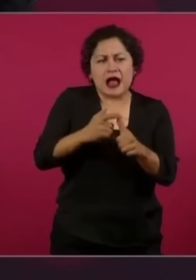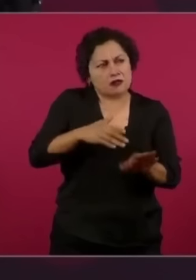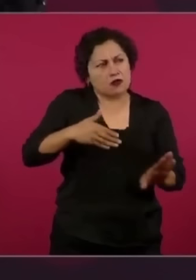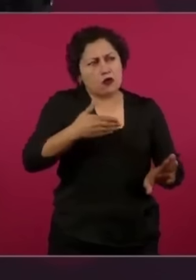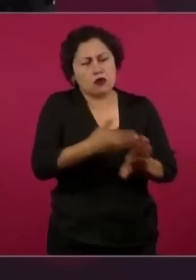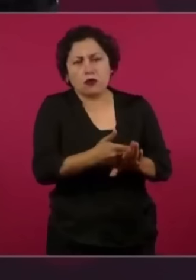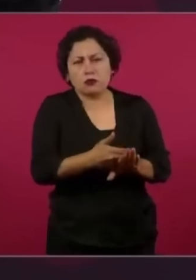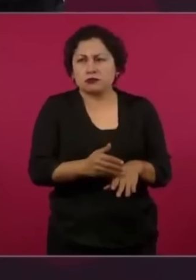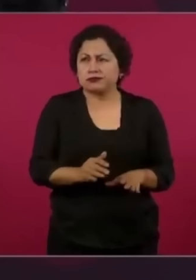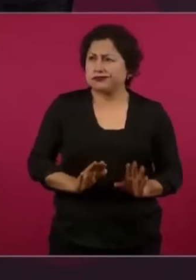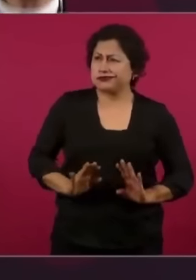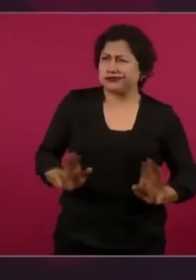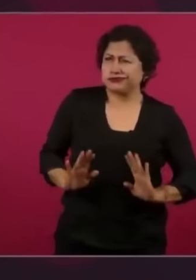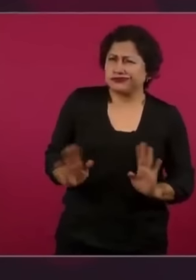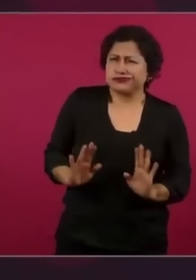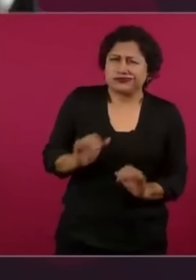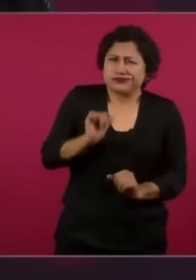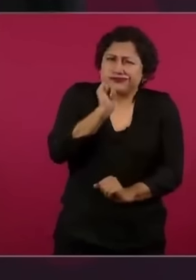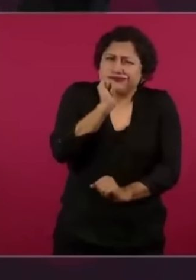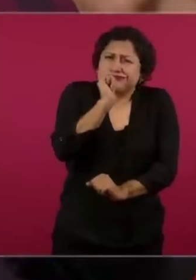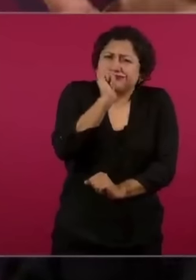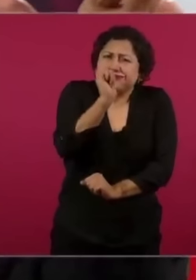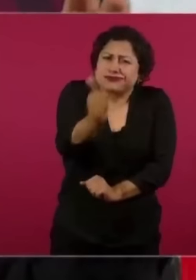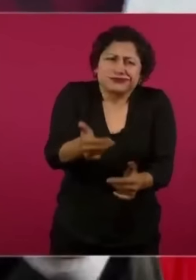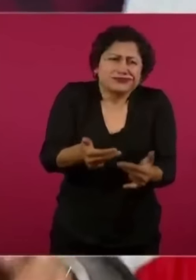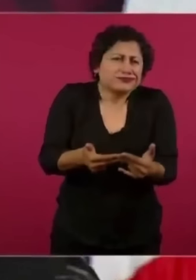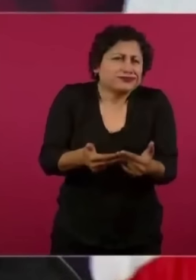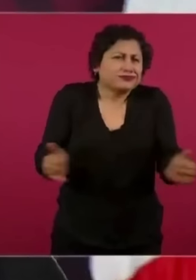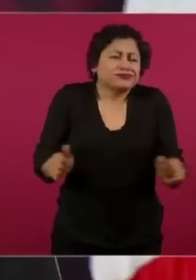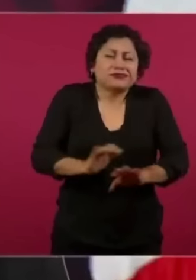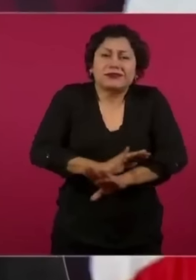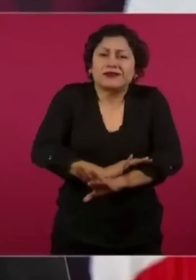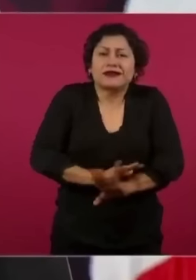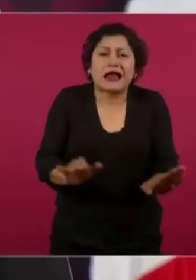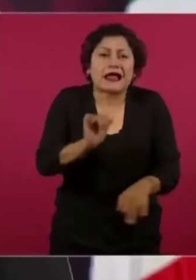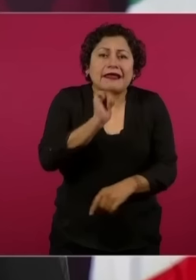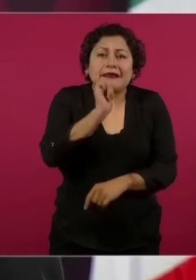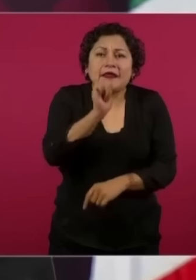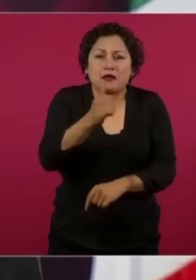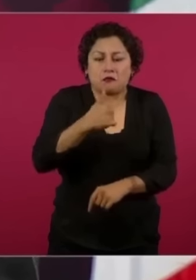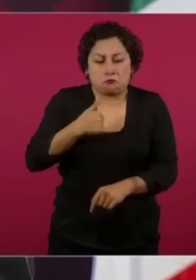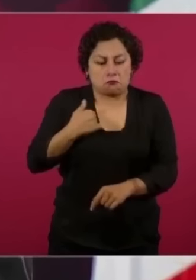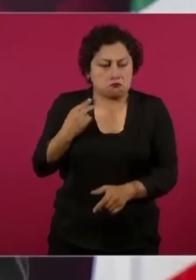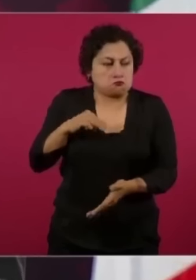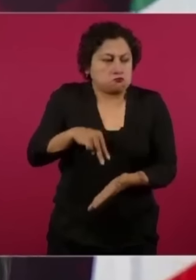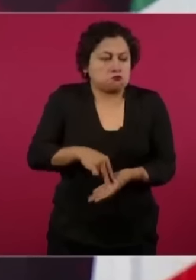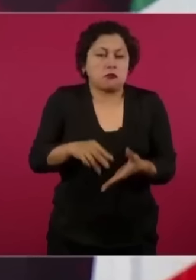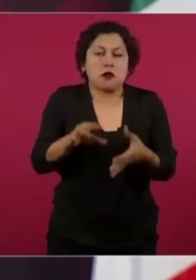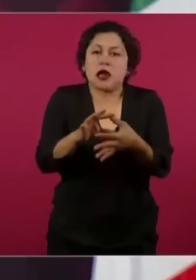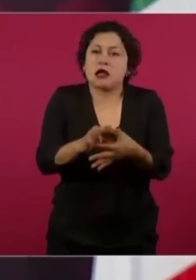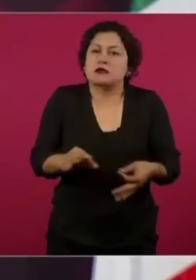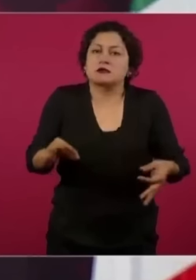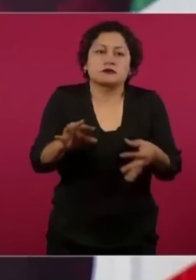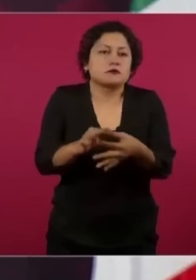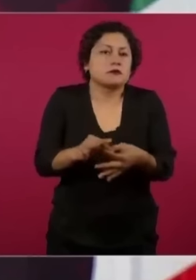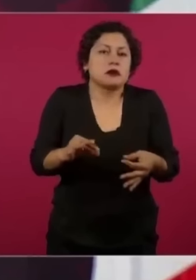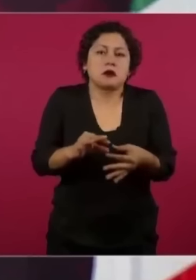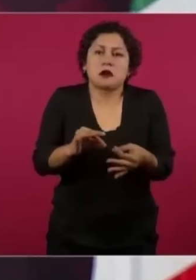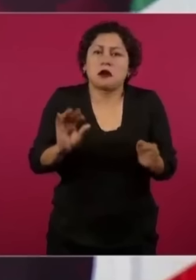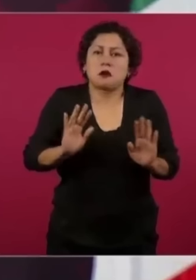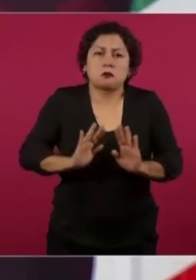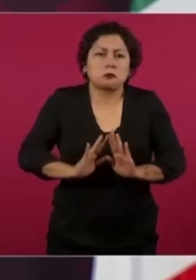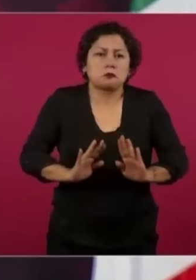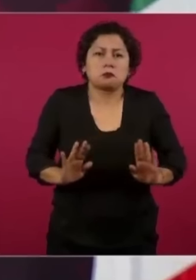nada, nada. Nada más es explicar de que